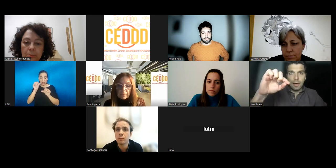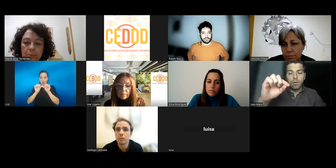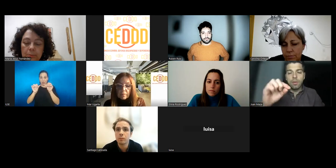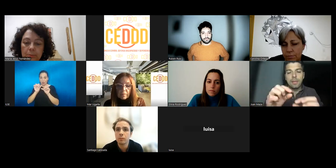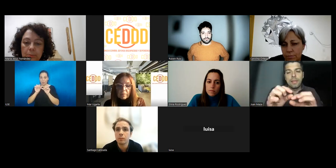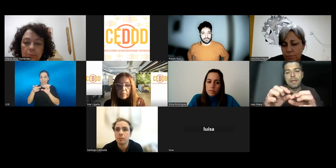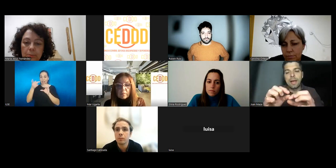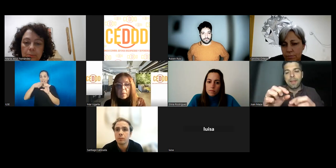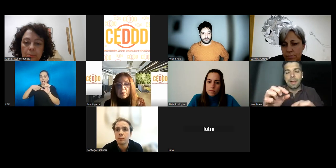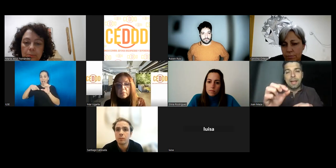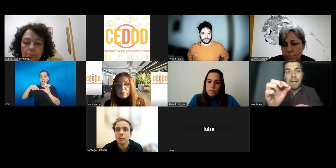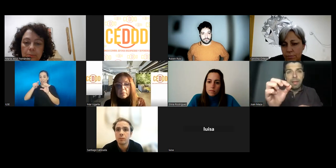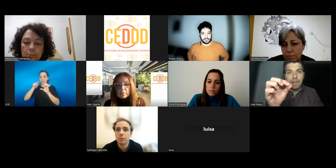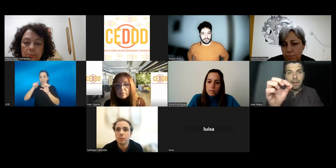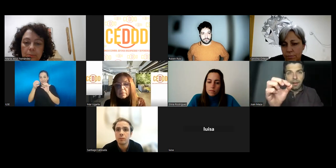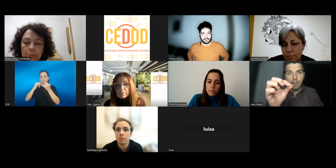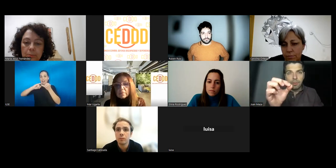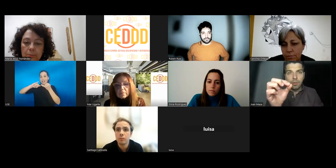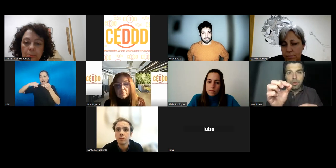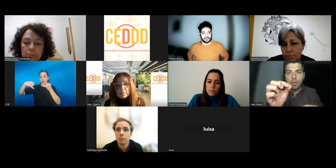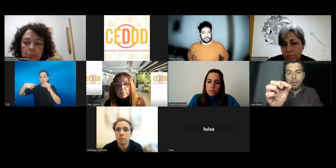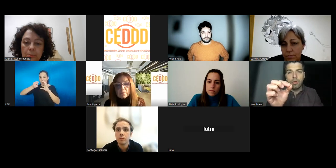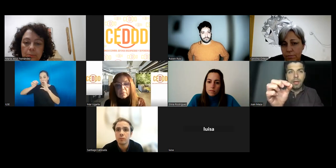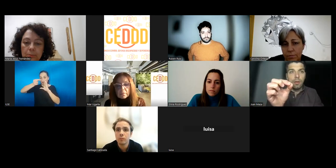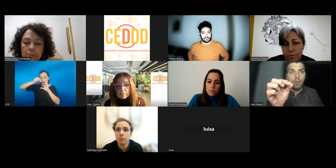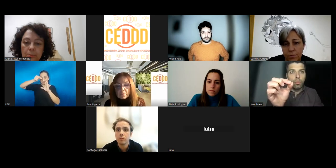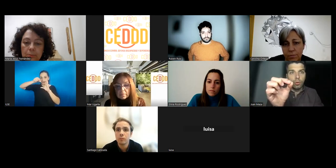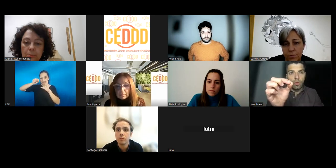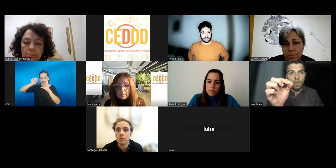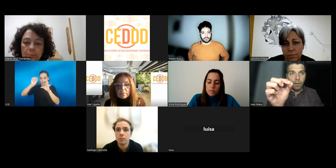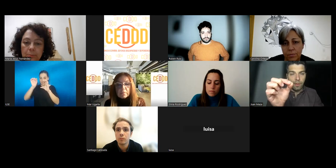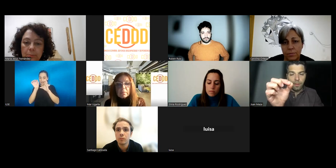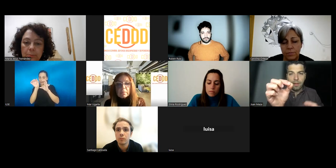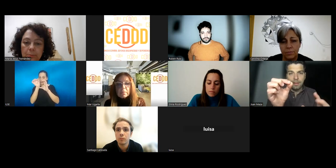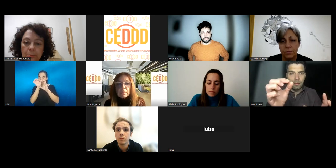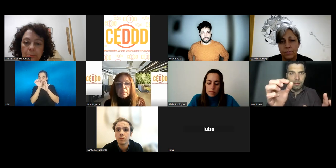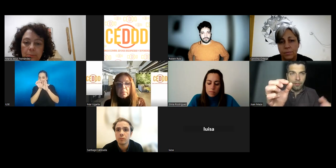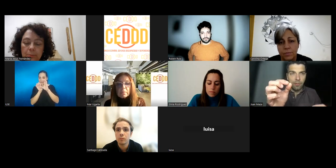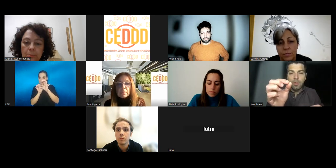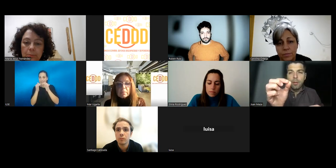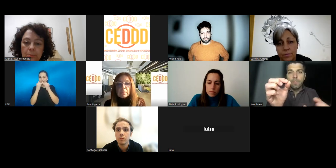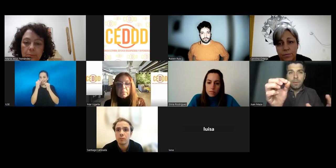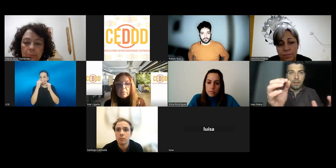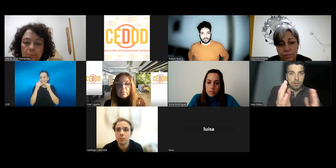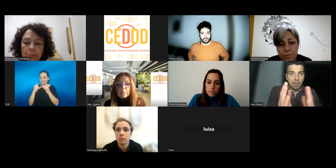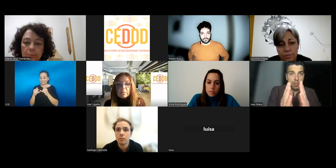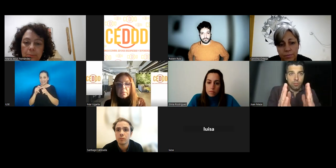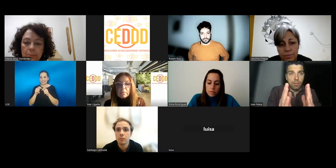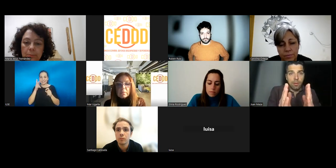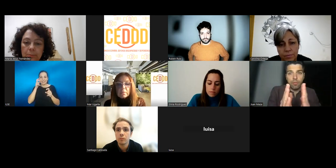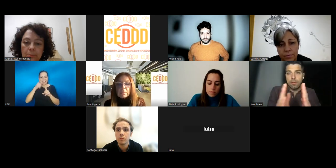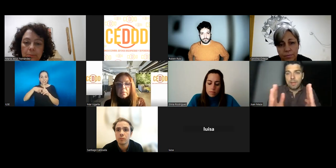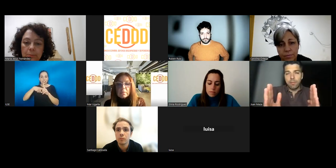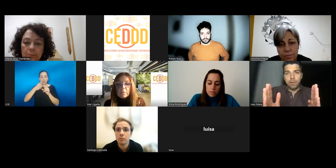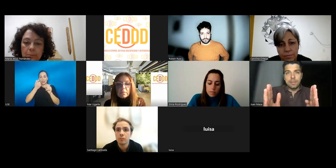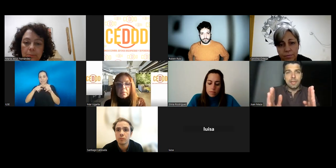sobre el caracol y cada cable cada receptor recoge un tono de frecuencia determinado que si había hecho